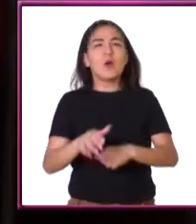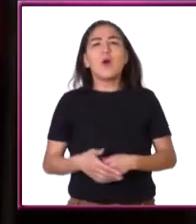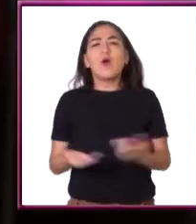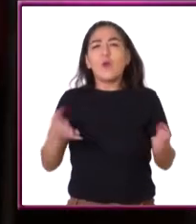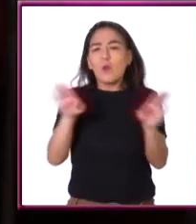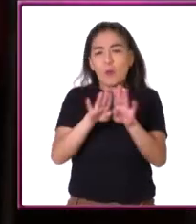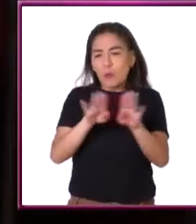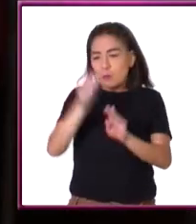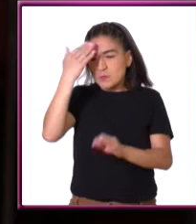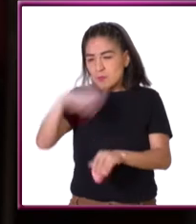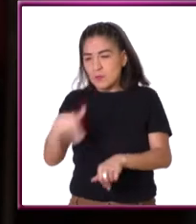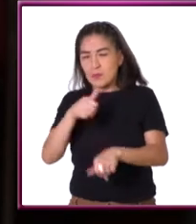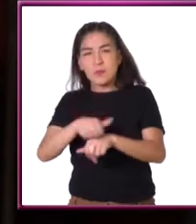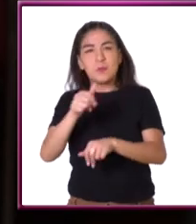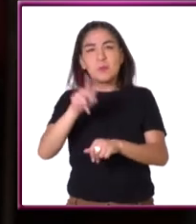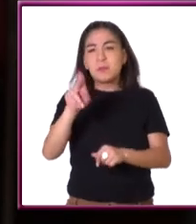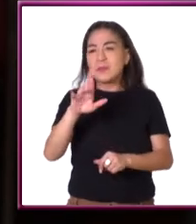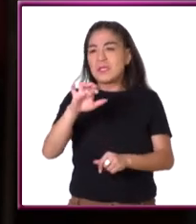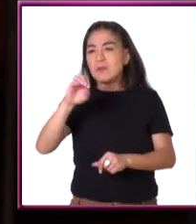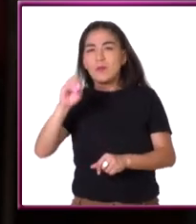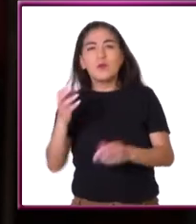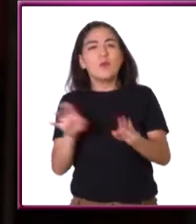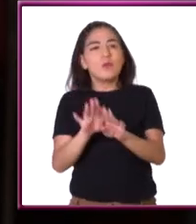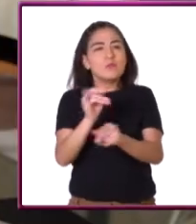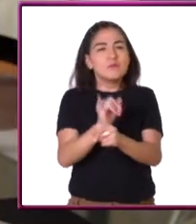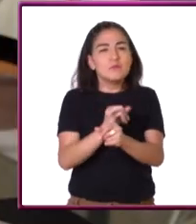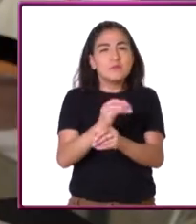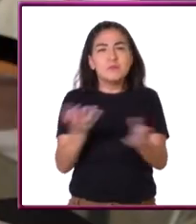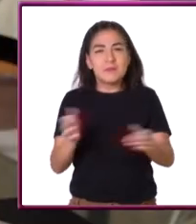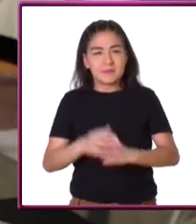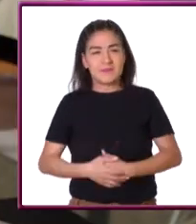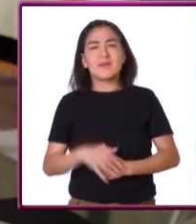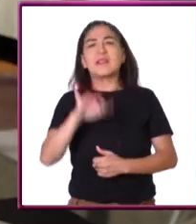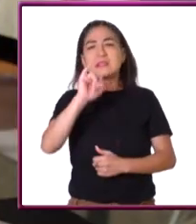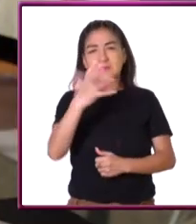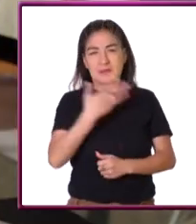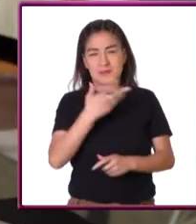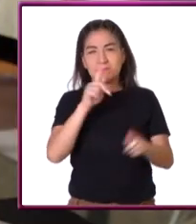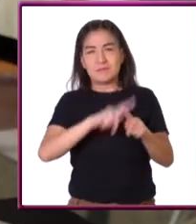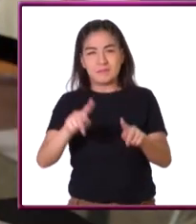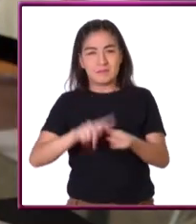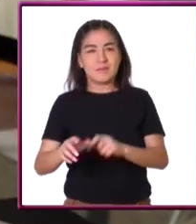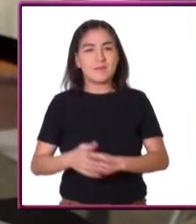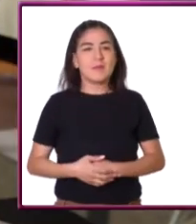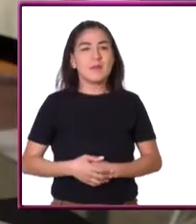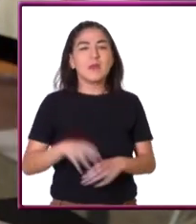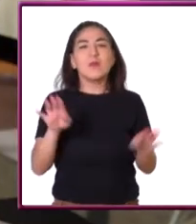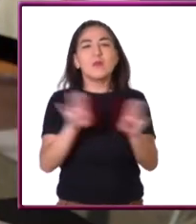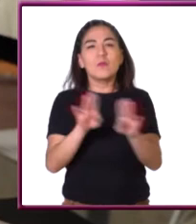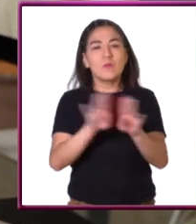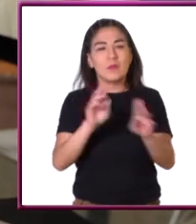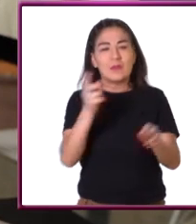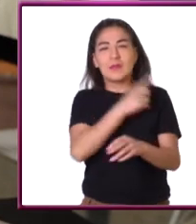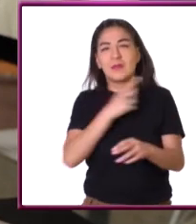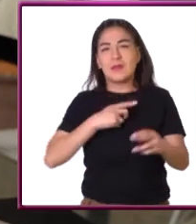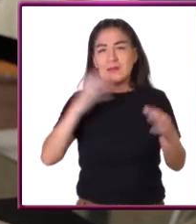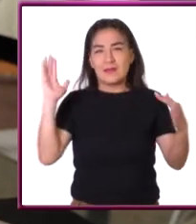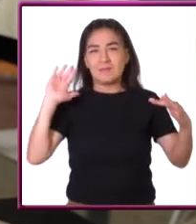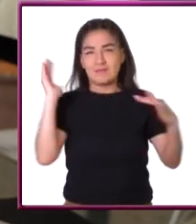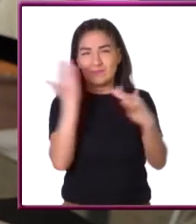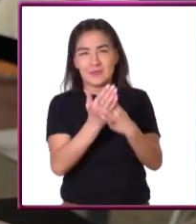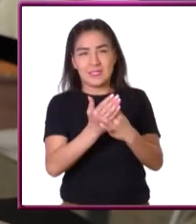¿Y cómo podemos saber si un número es primo o no? ¿Hay algún método? Y existen varios métodos. Uno es dividir entre